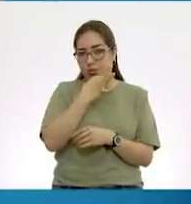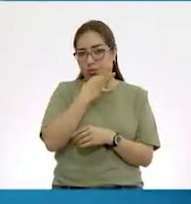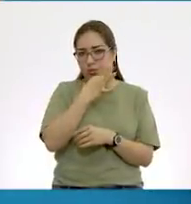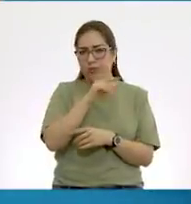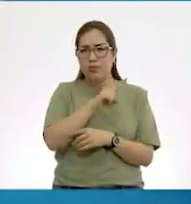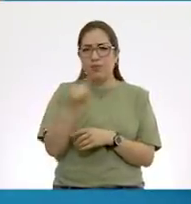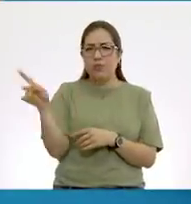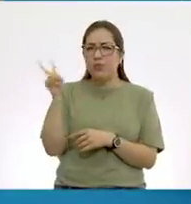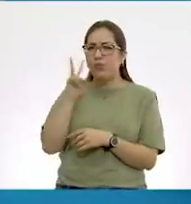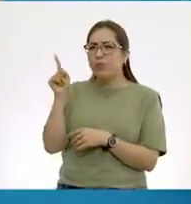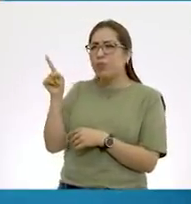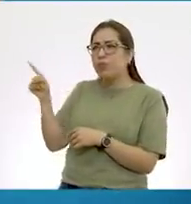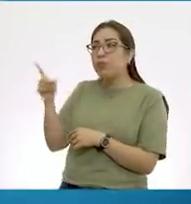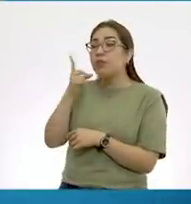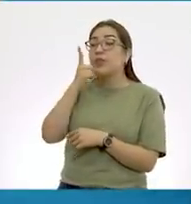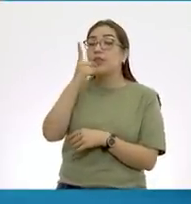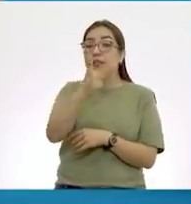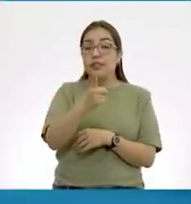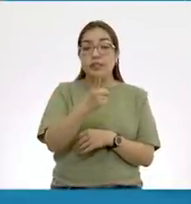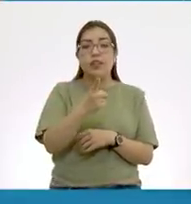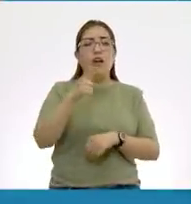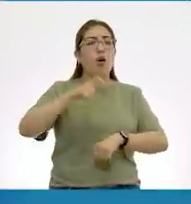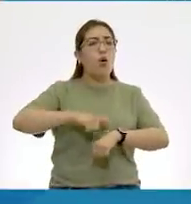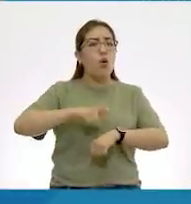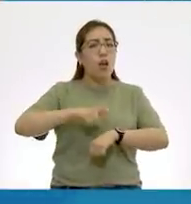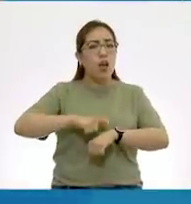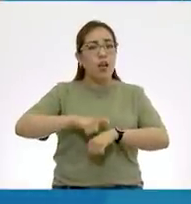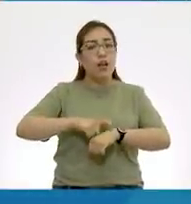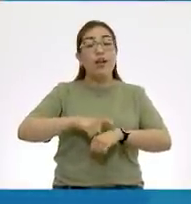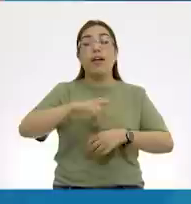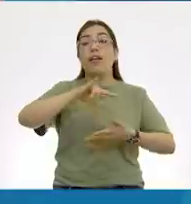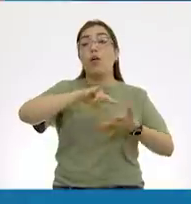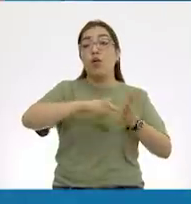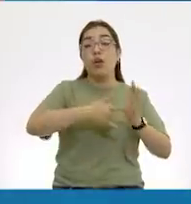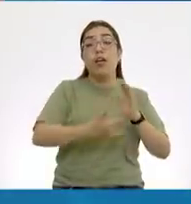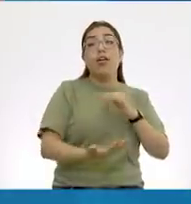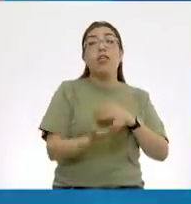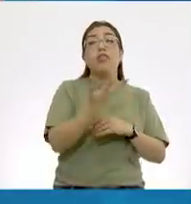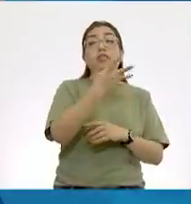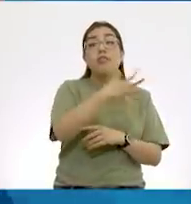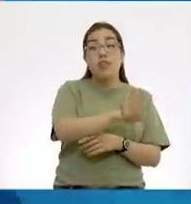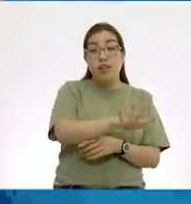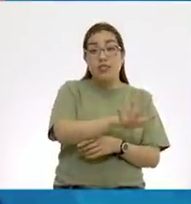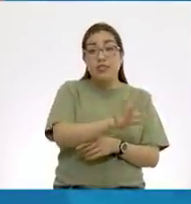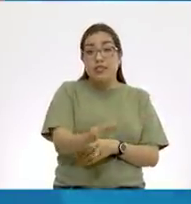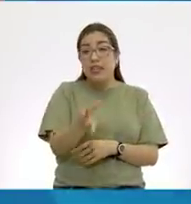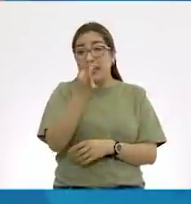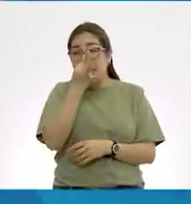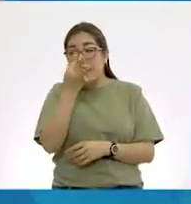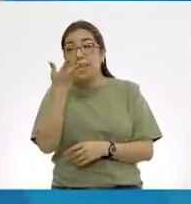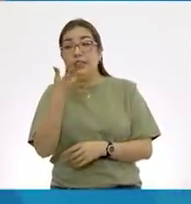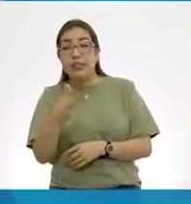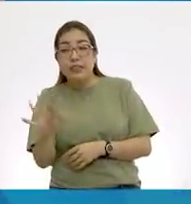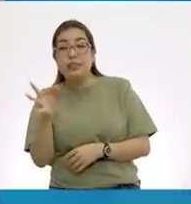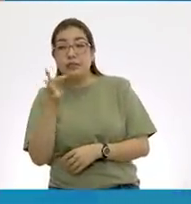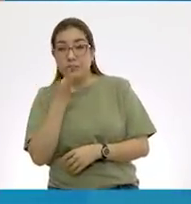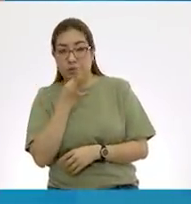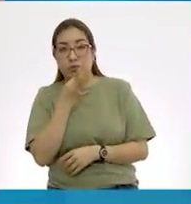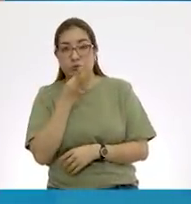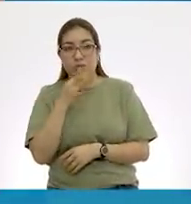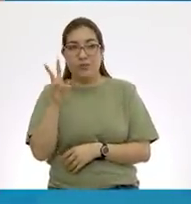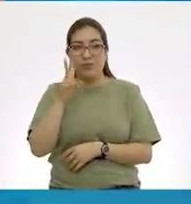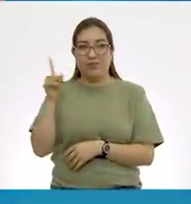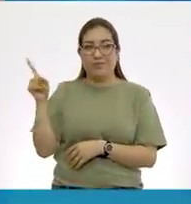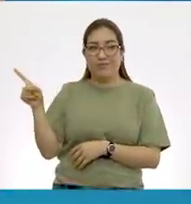Si observamos ahí, dice que son las diez horas con casi diez minutos. ¿Sí? Ah,